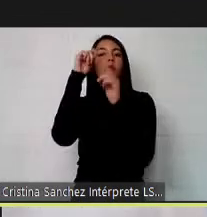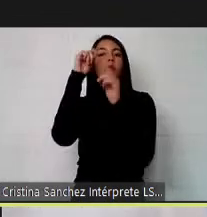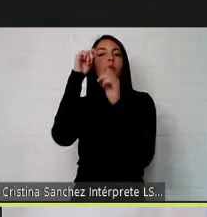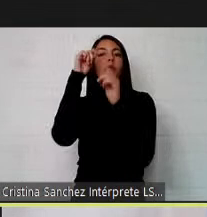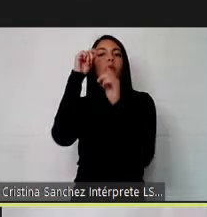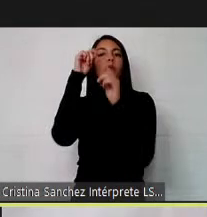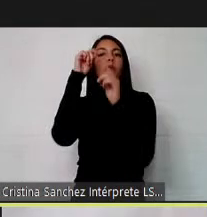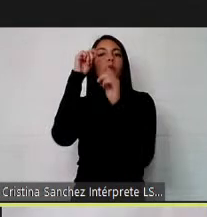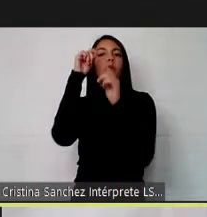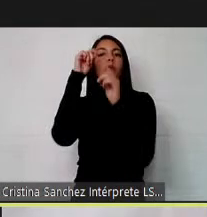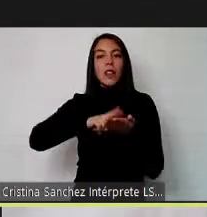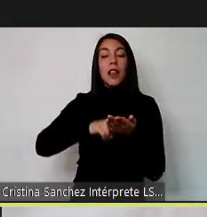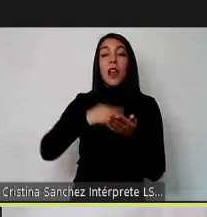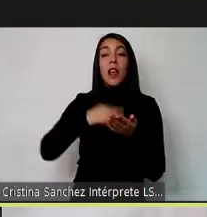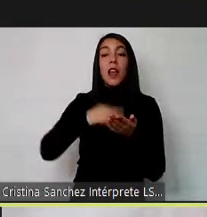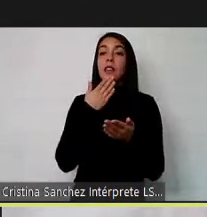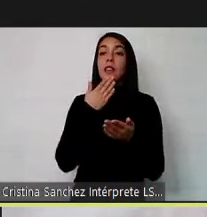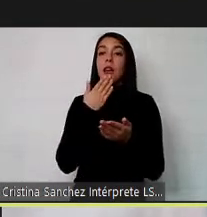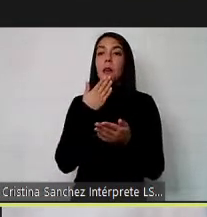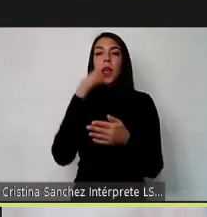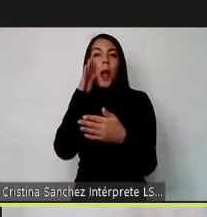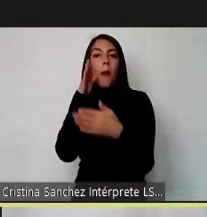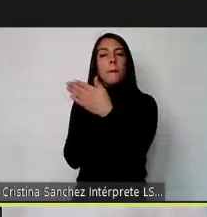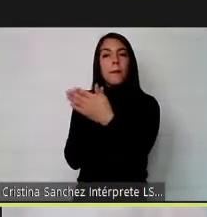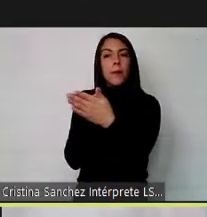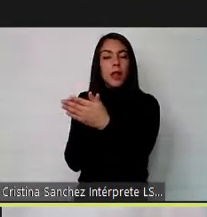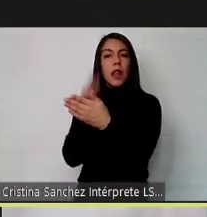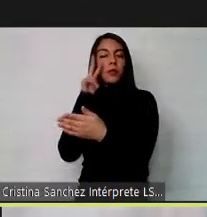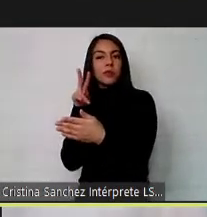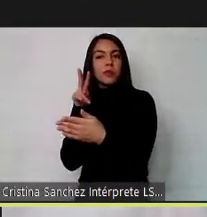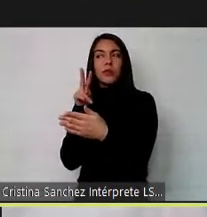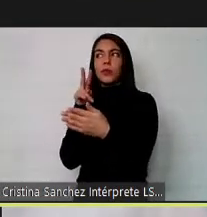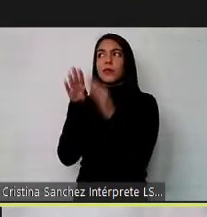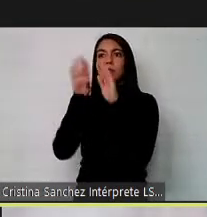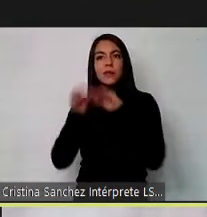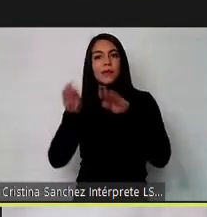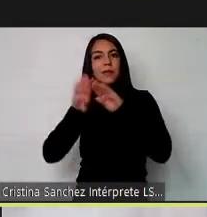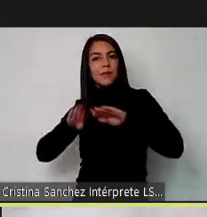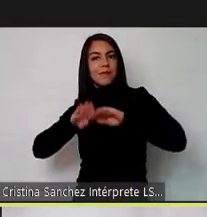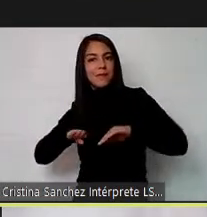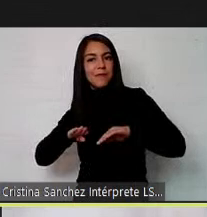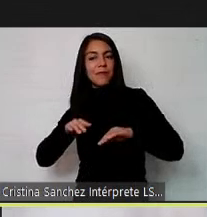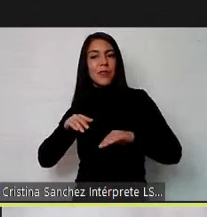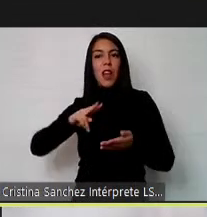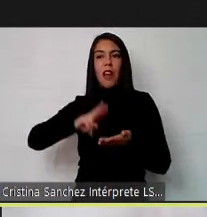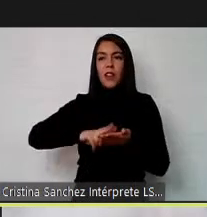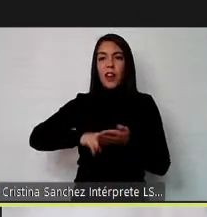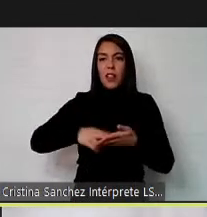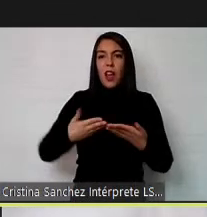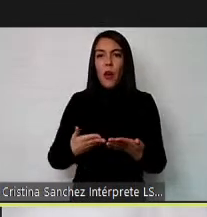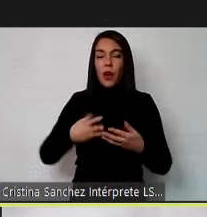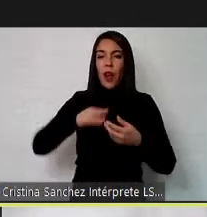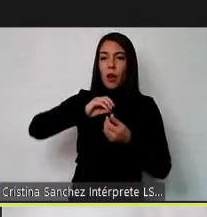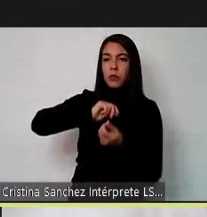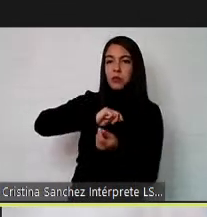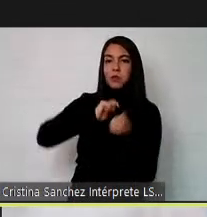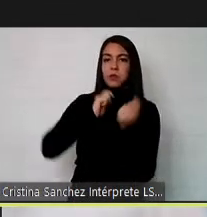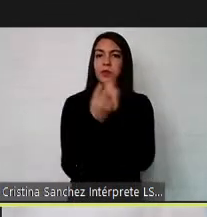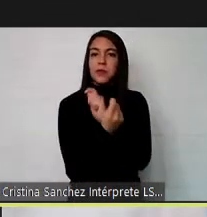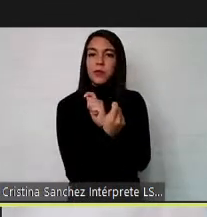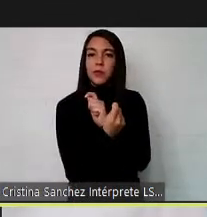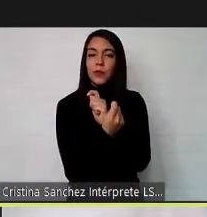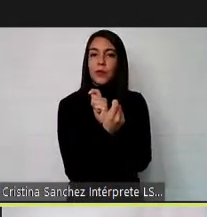porque nos dan una mirada segmentada de una realidad que en este momento no es una transición donde hay un